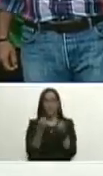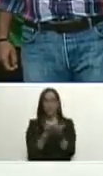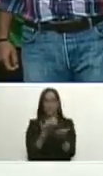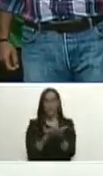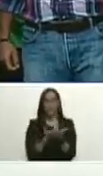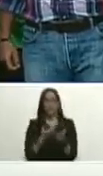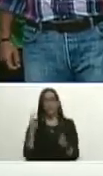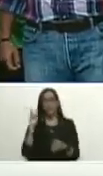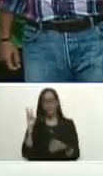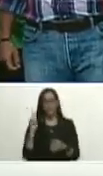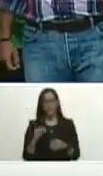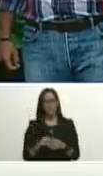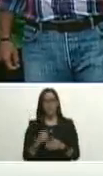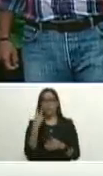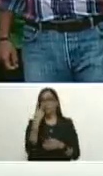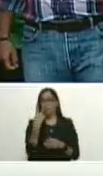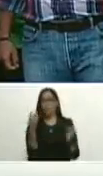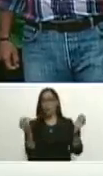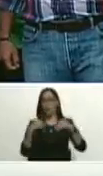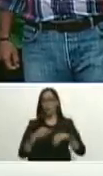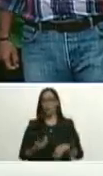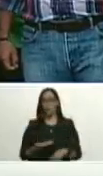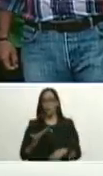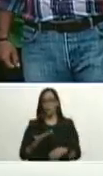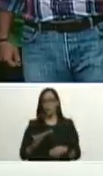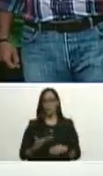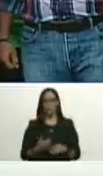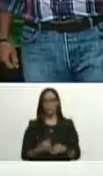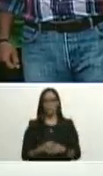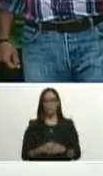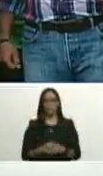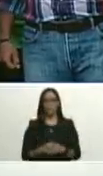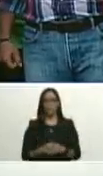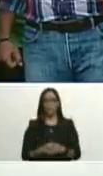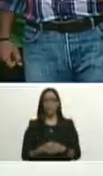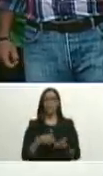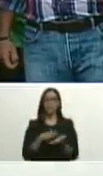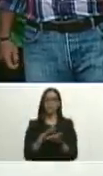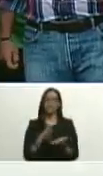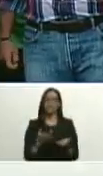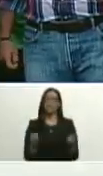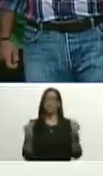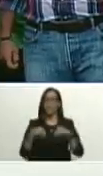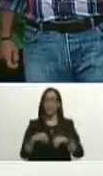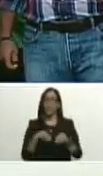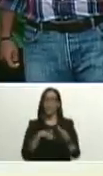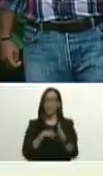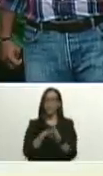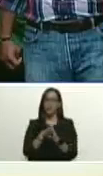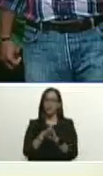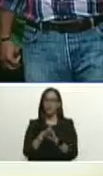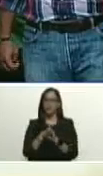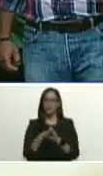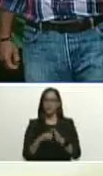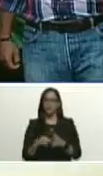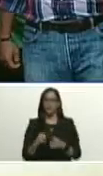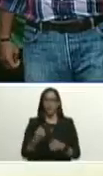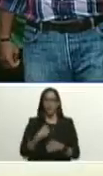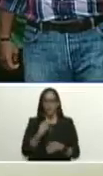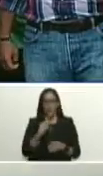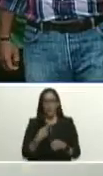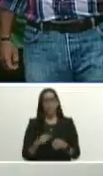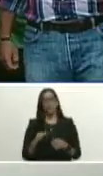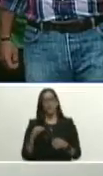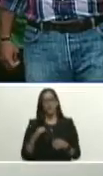consensos dos grandes consensos y sobre esos consensos avanzamos yo diría son